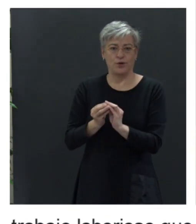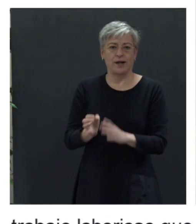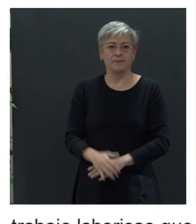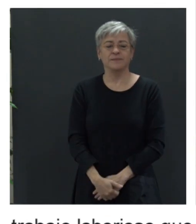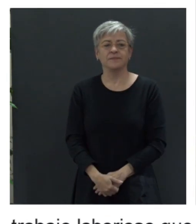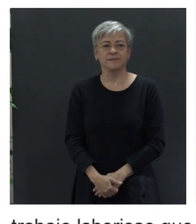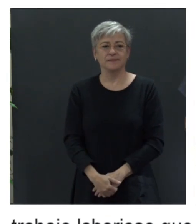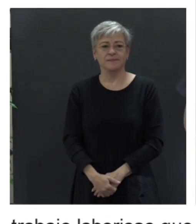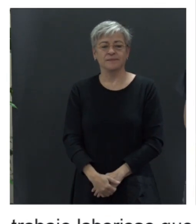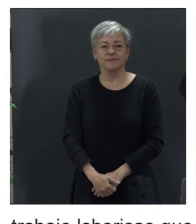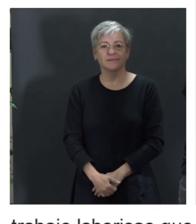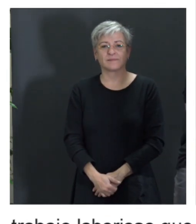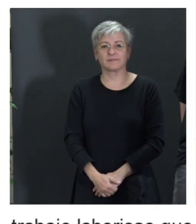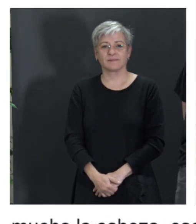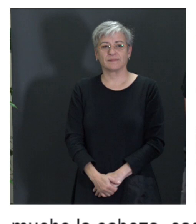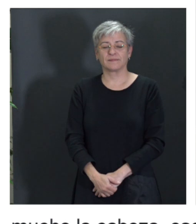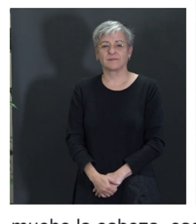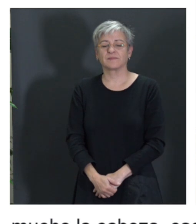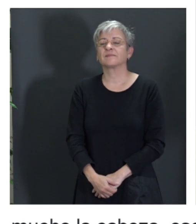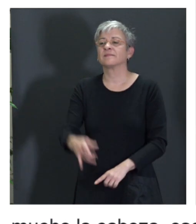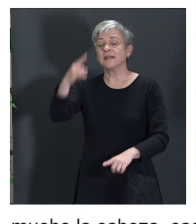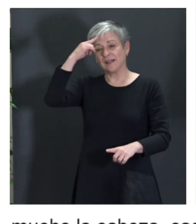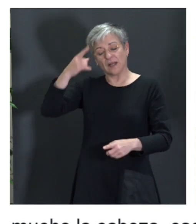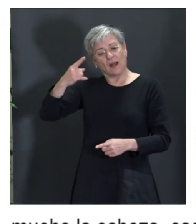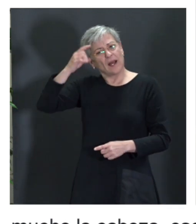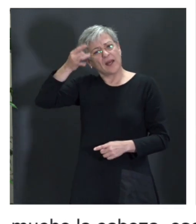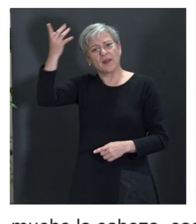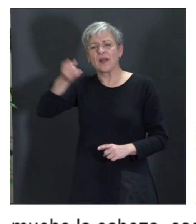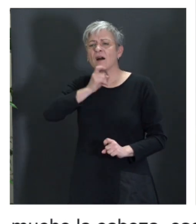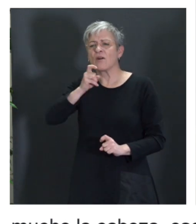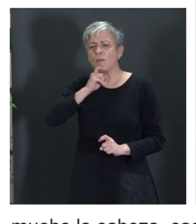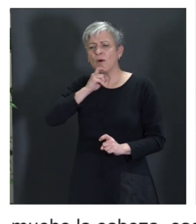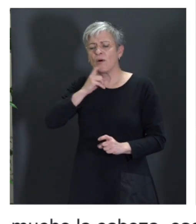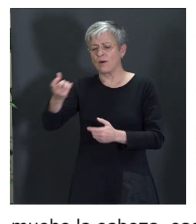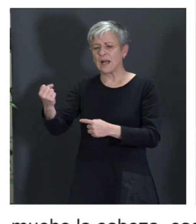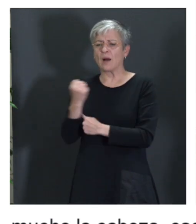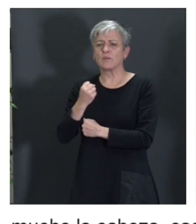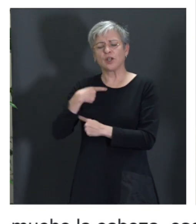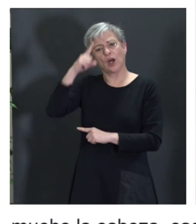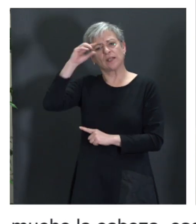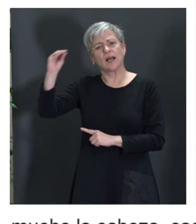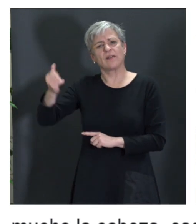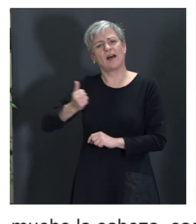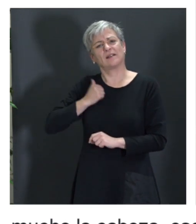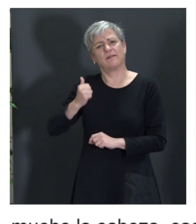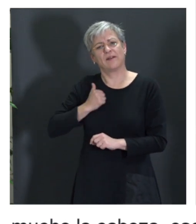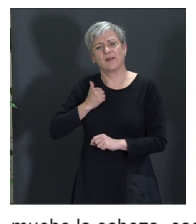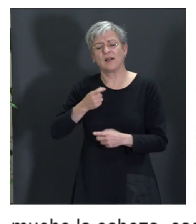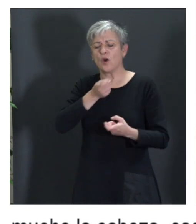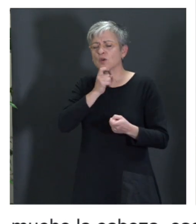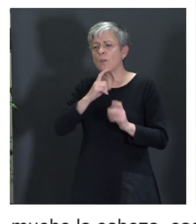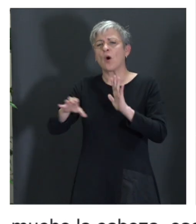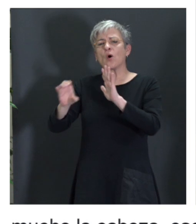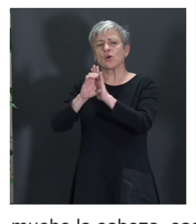el apoyo de la inteligencia artificial desde el origen de la generación de esos